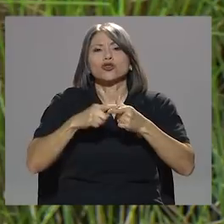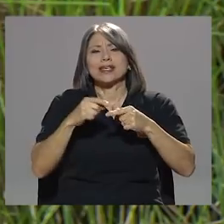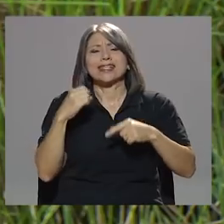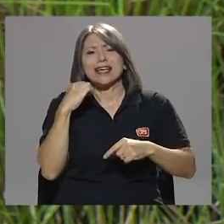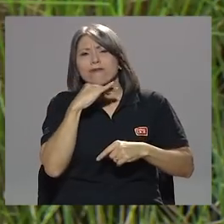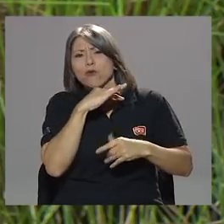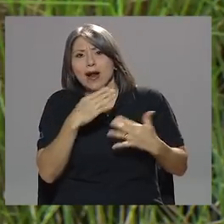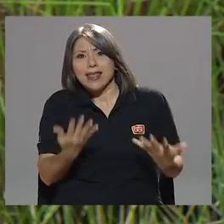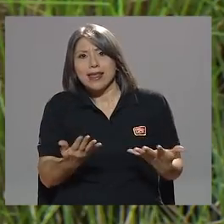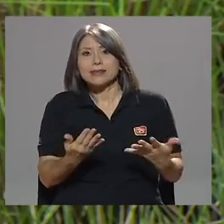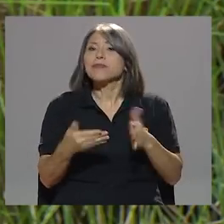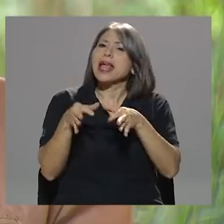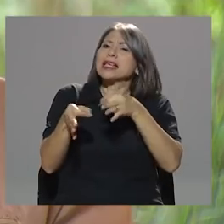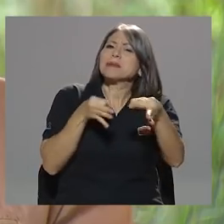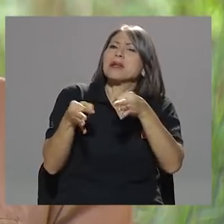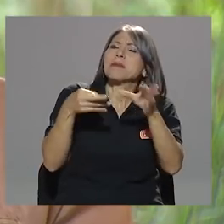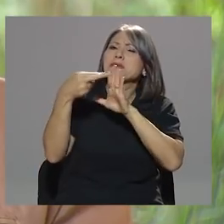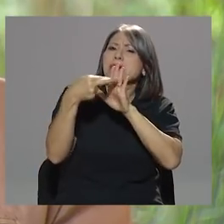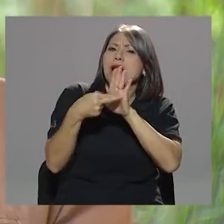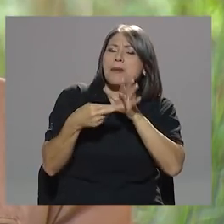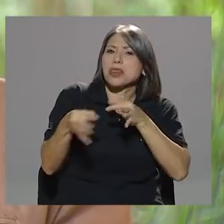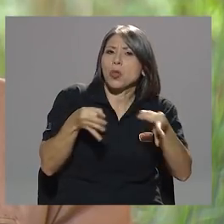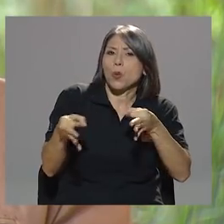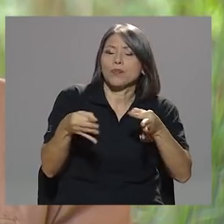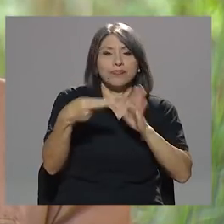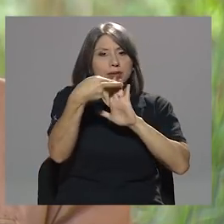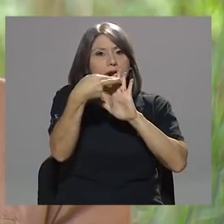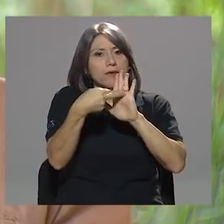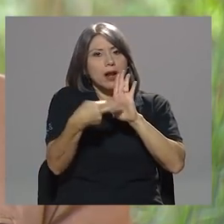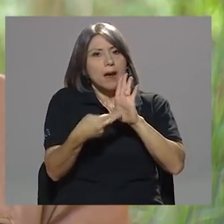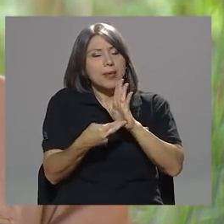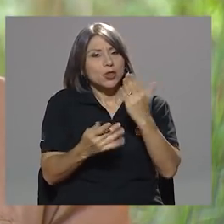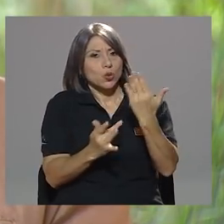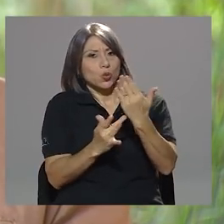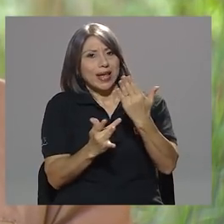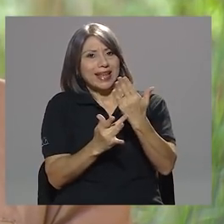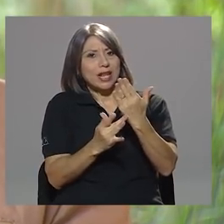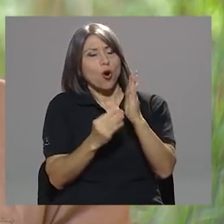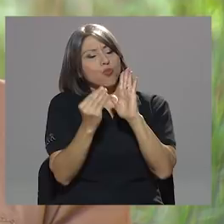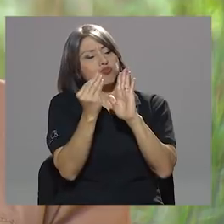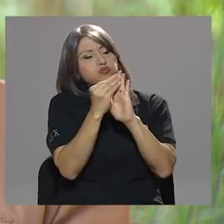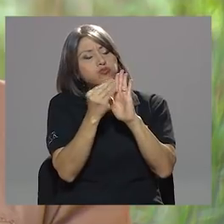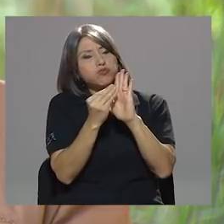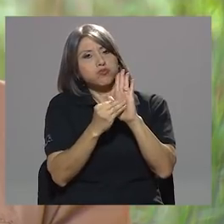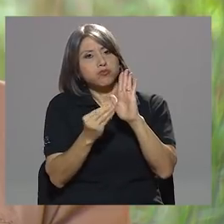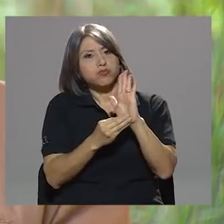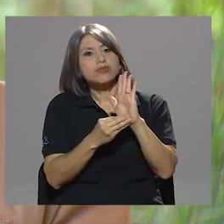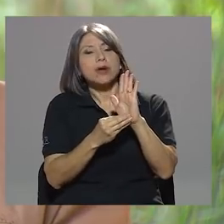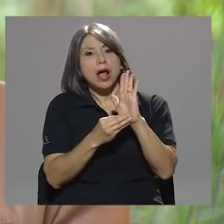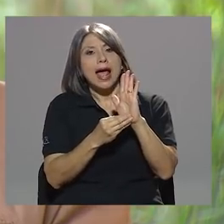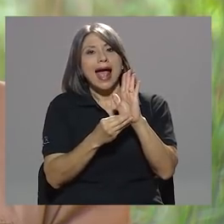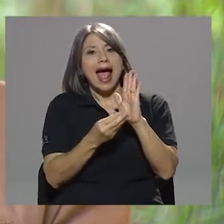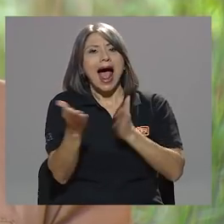Explíqueme en detalle el reglamento, por favor, Don Juan Carlos. El reglamento técnico particularmente tiene algunas